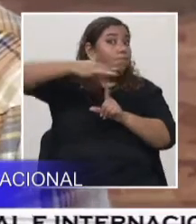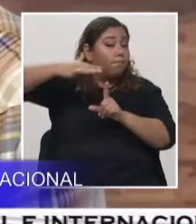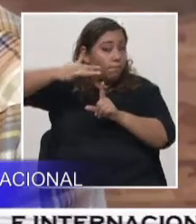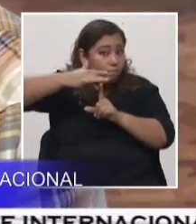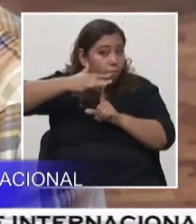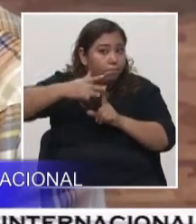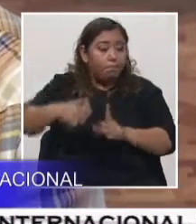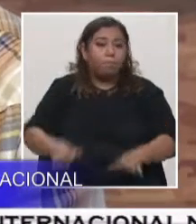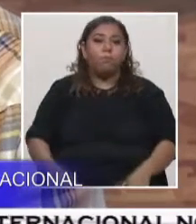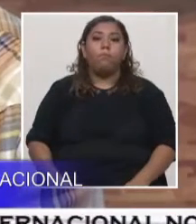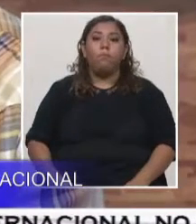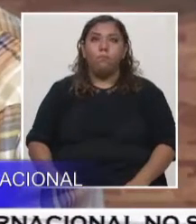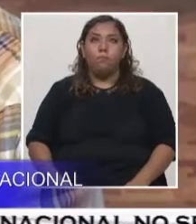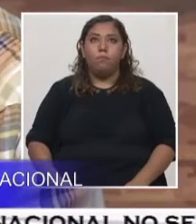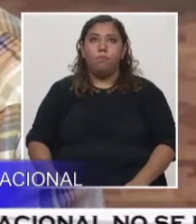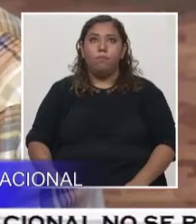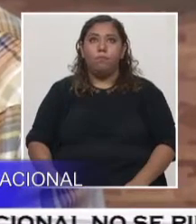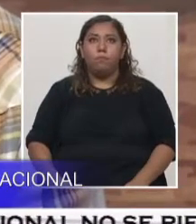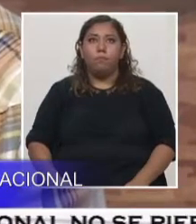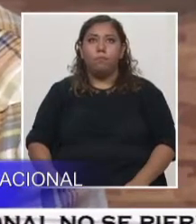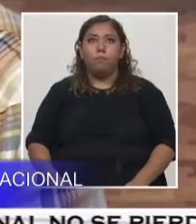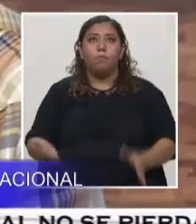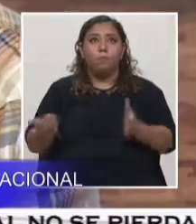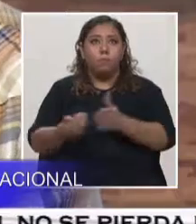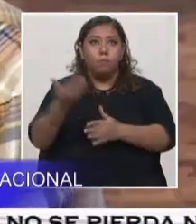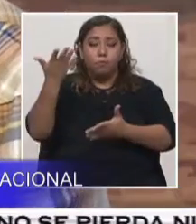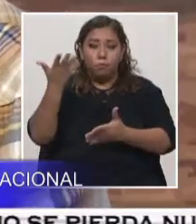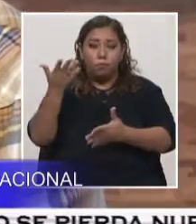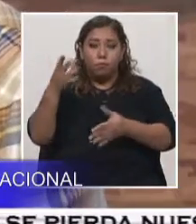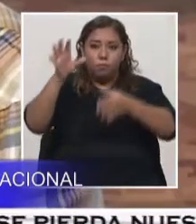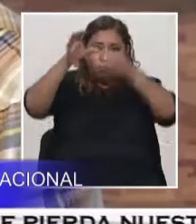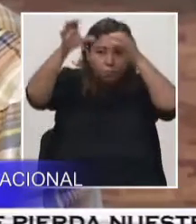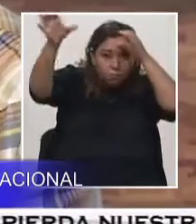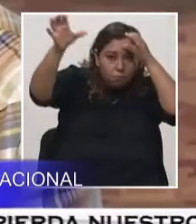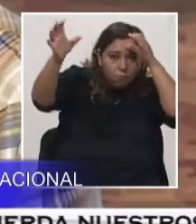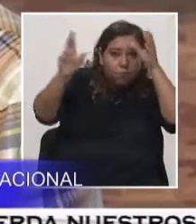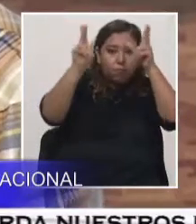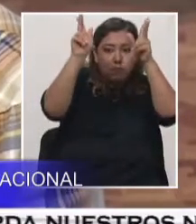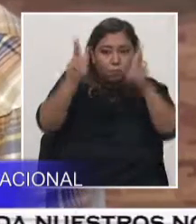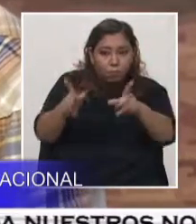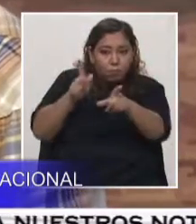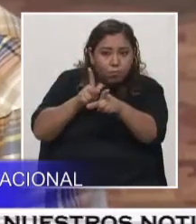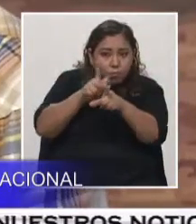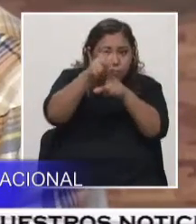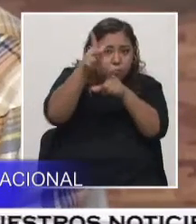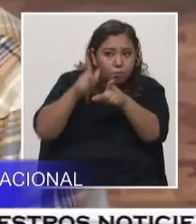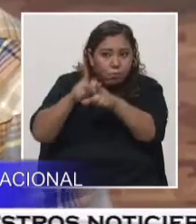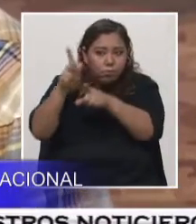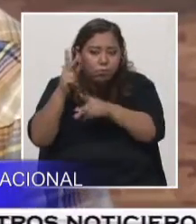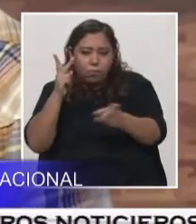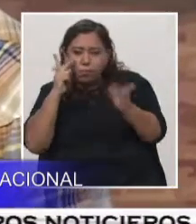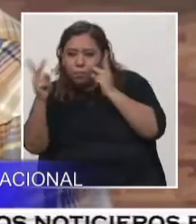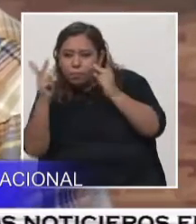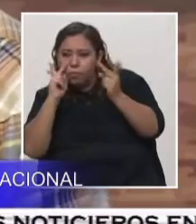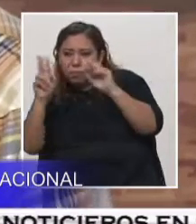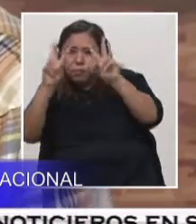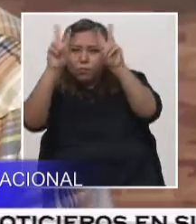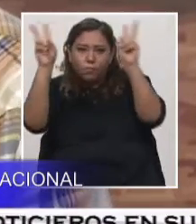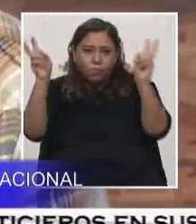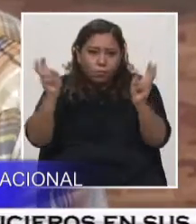conocimientos y de profesionales que te viene a ver todo lo que es el tema de